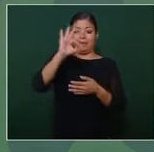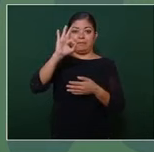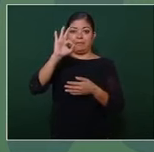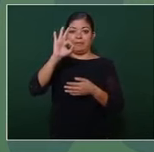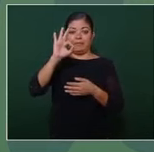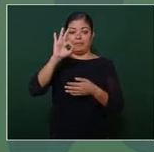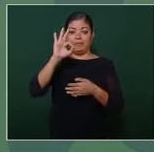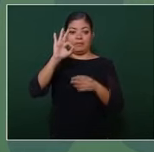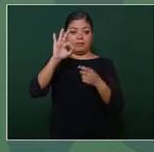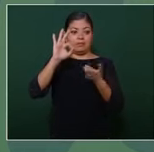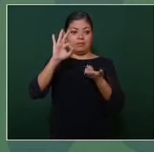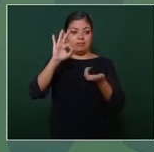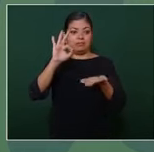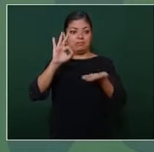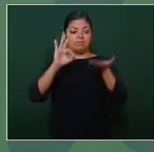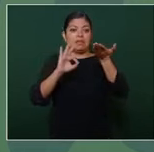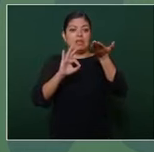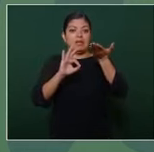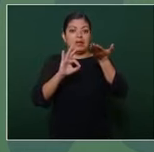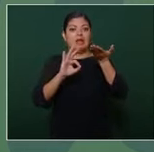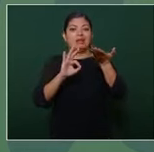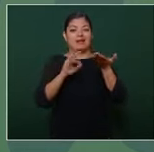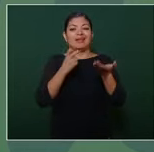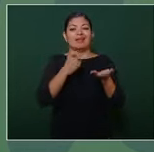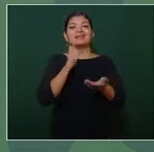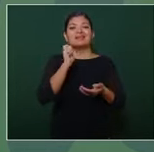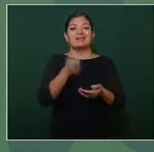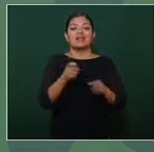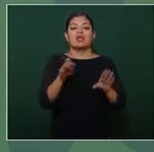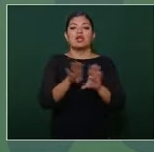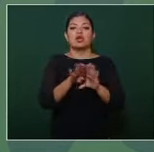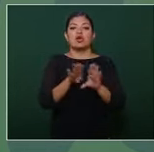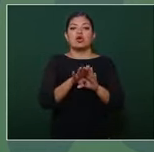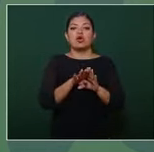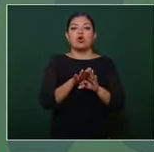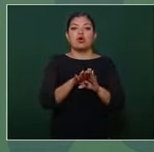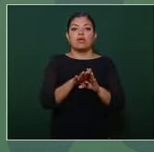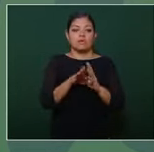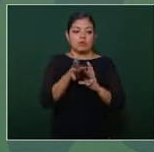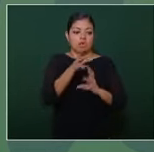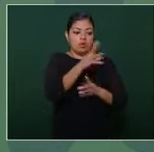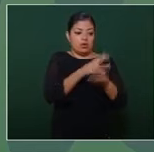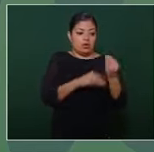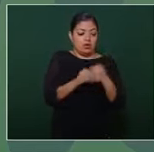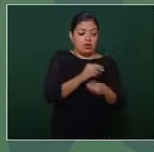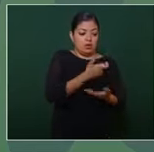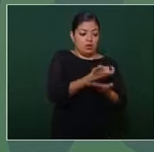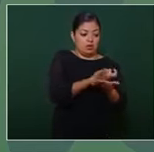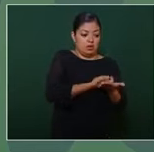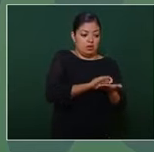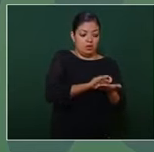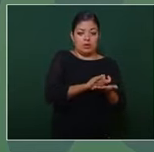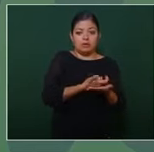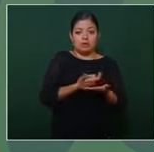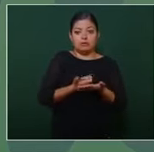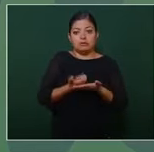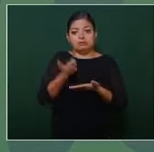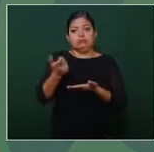esto ayuda a que no haya pérdida del poder adquisitivo del salario durante